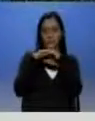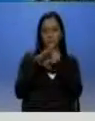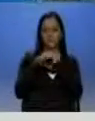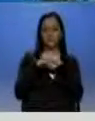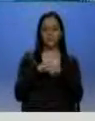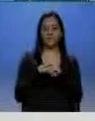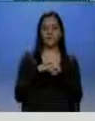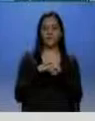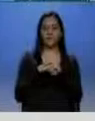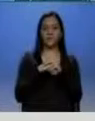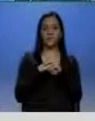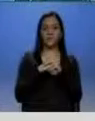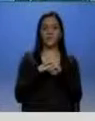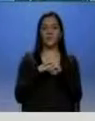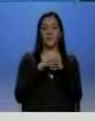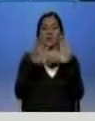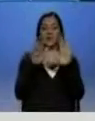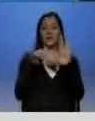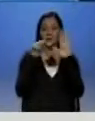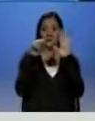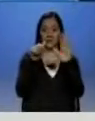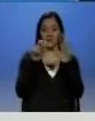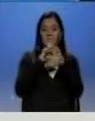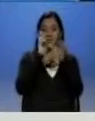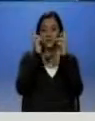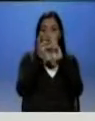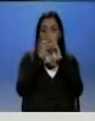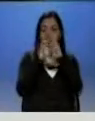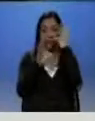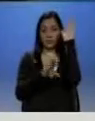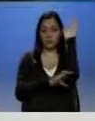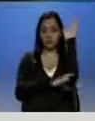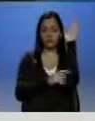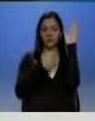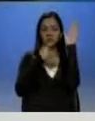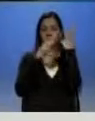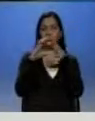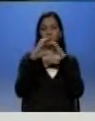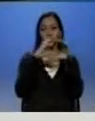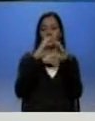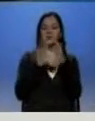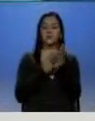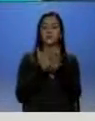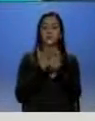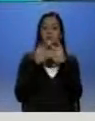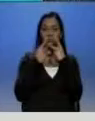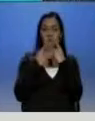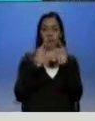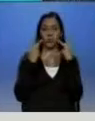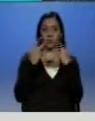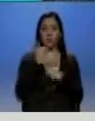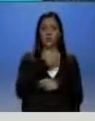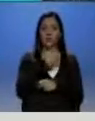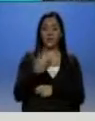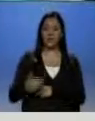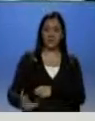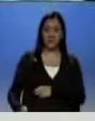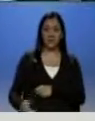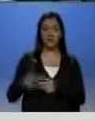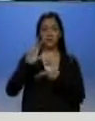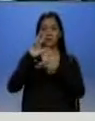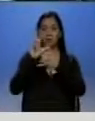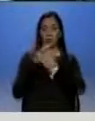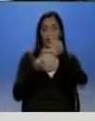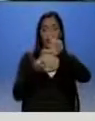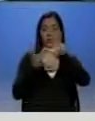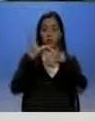La décimo sexta enmienda constitucional propone a la comunicación como un servicio público. El presidente del Consejo de Regulación